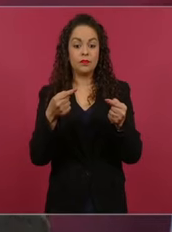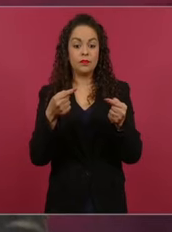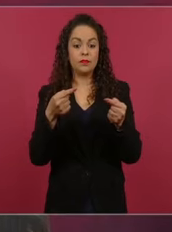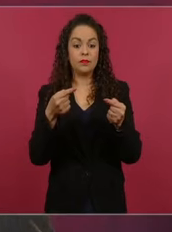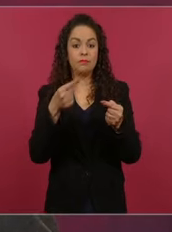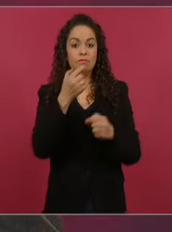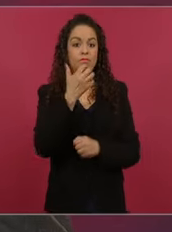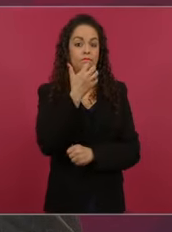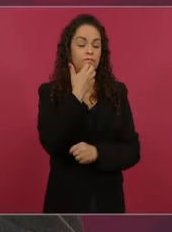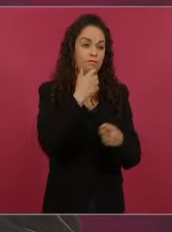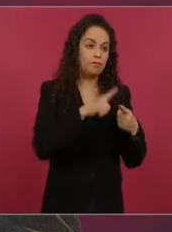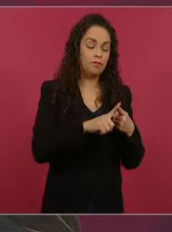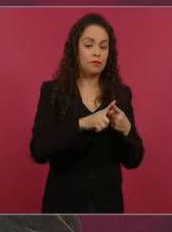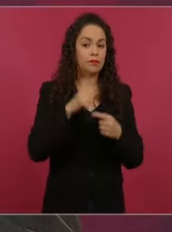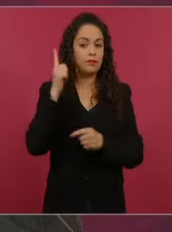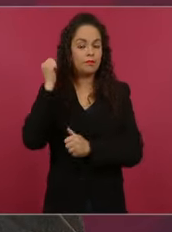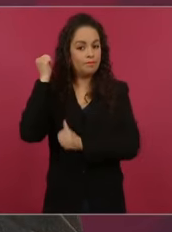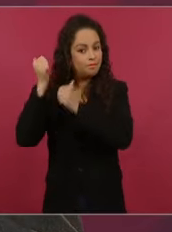israelitas.